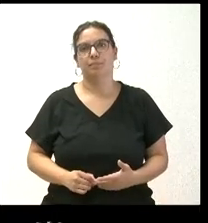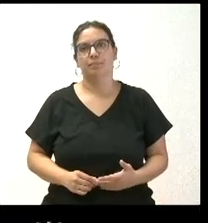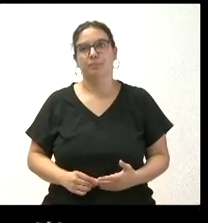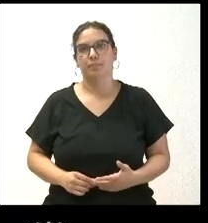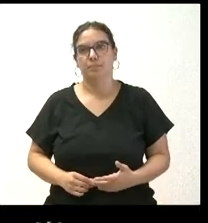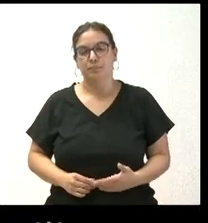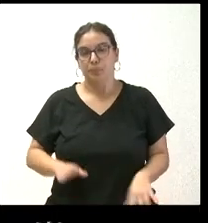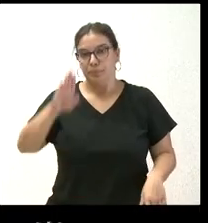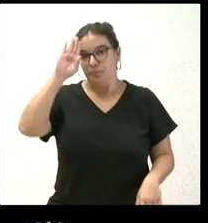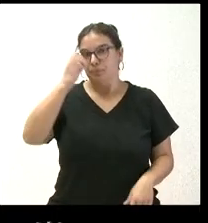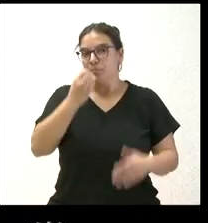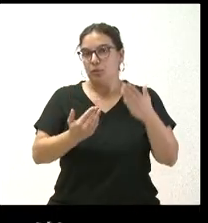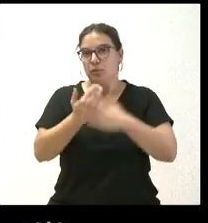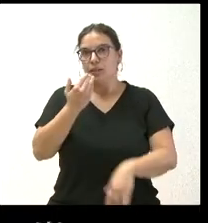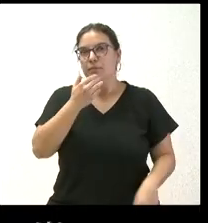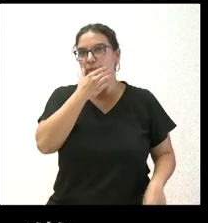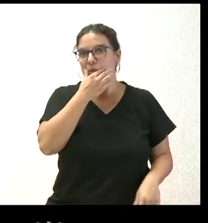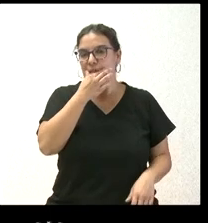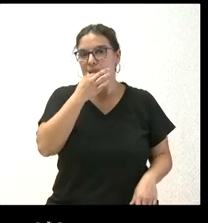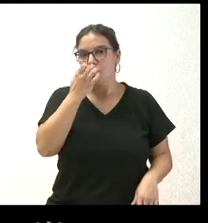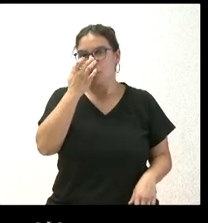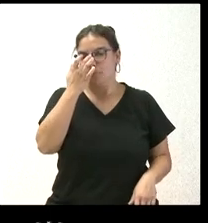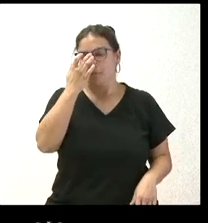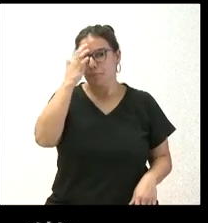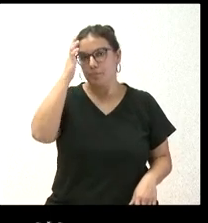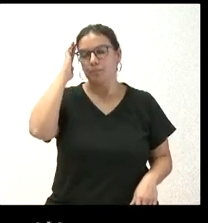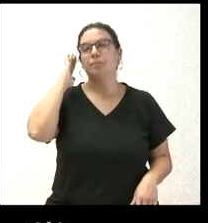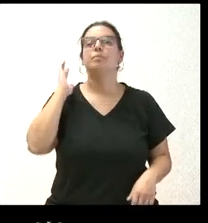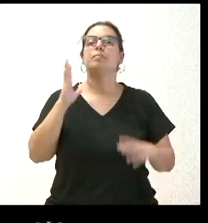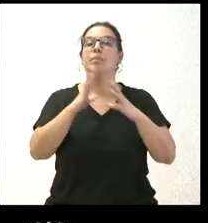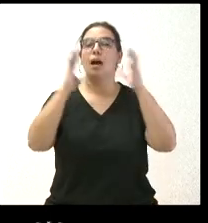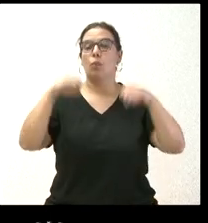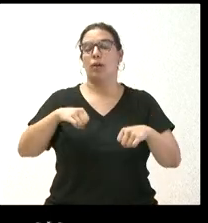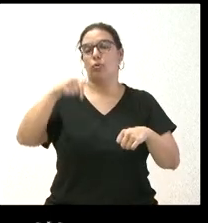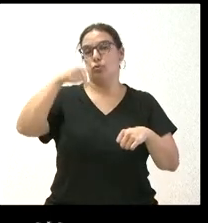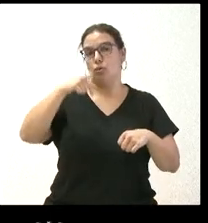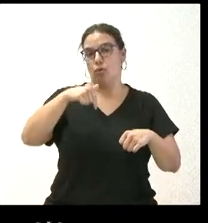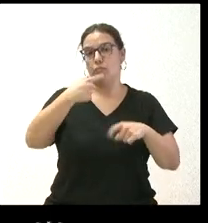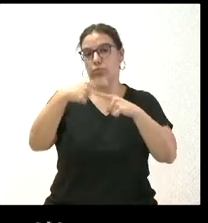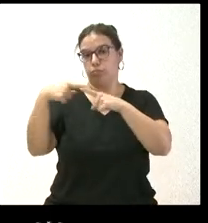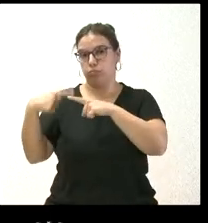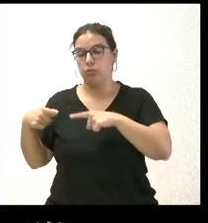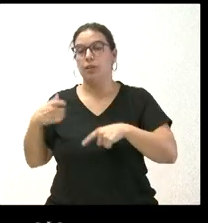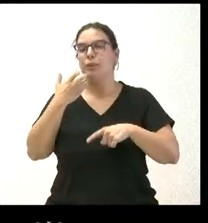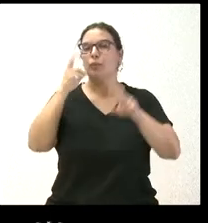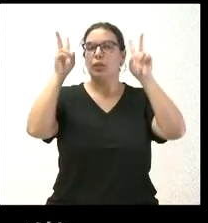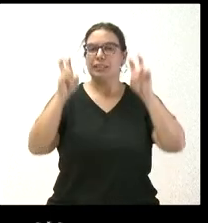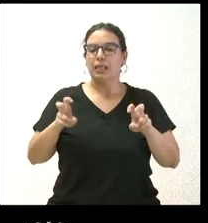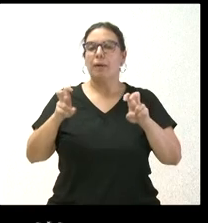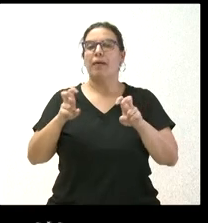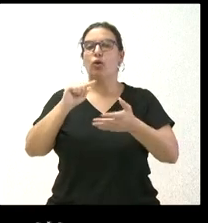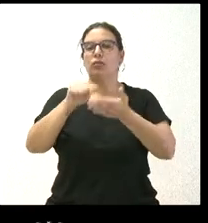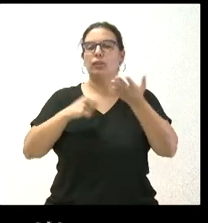Hola, buenos días. Nos valido de uno de los acuerdos que se han adoptado hoy sobre el contrato de asistencia tecnológica a los centros